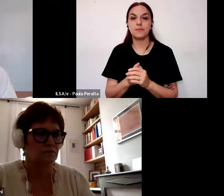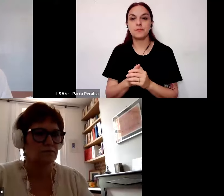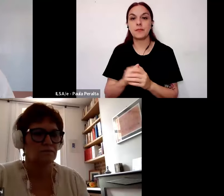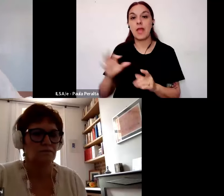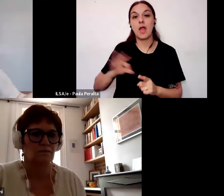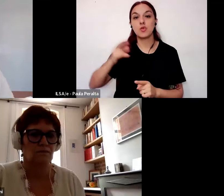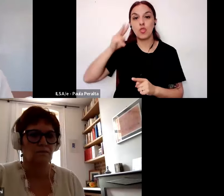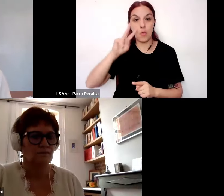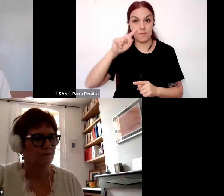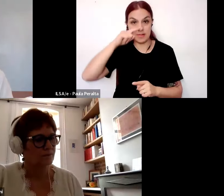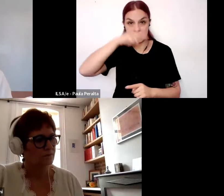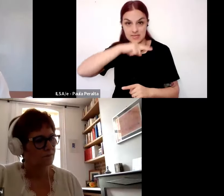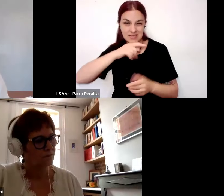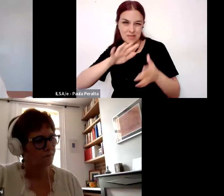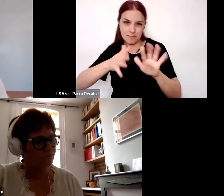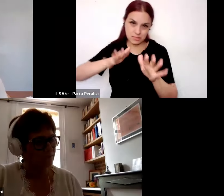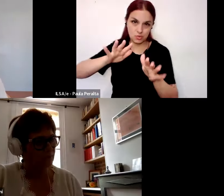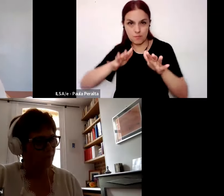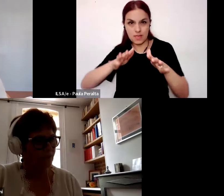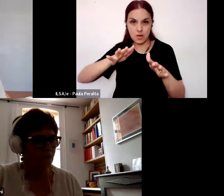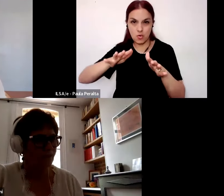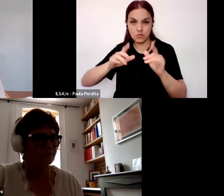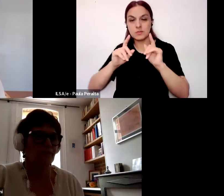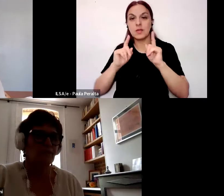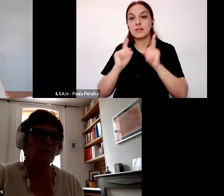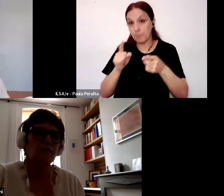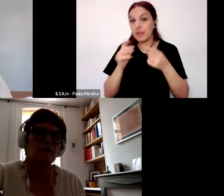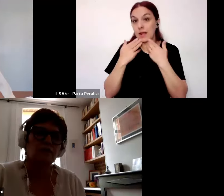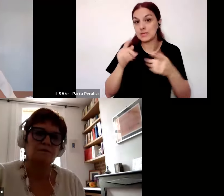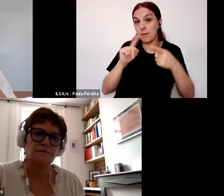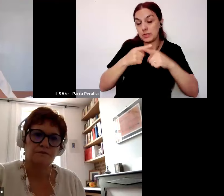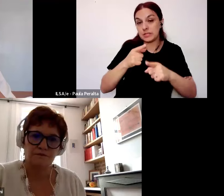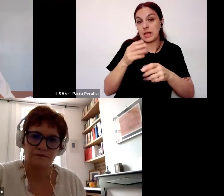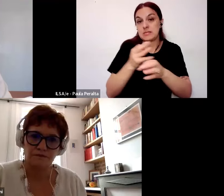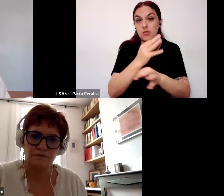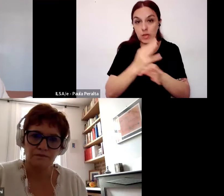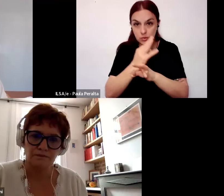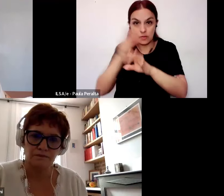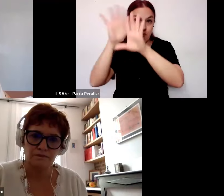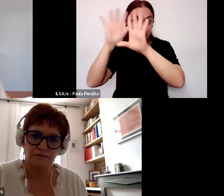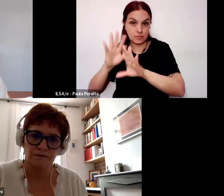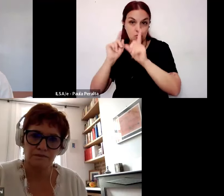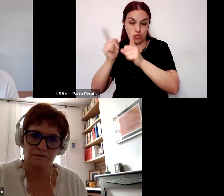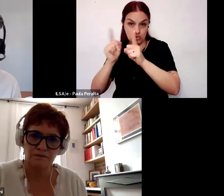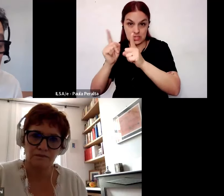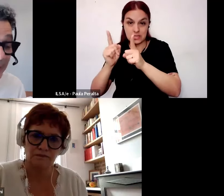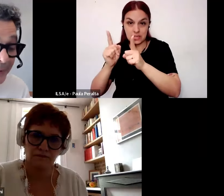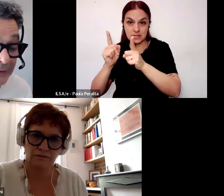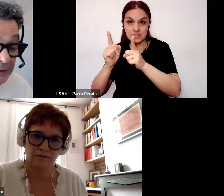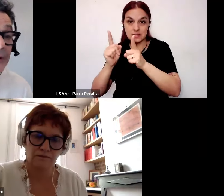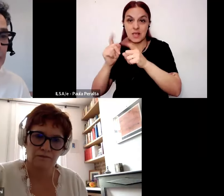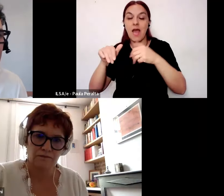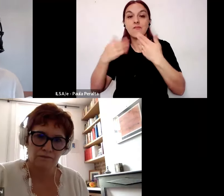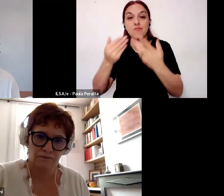2007 aproximadamente también desde las políticas educativas y de formación docente se favoreció esta